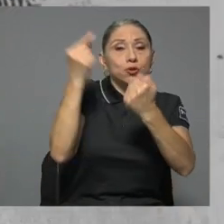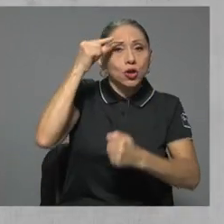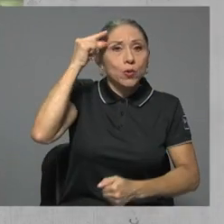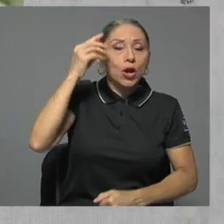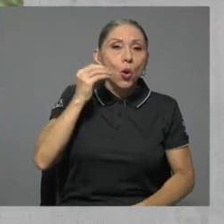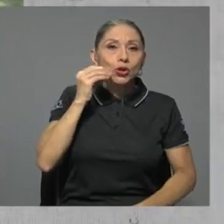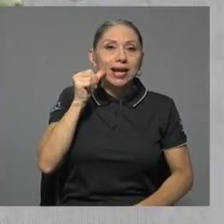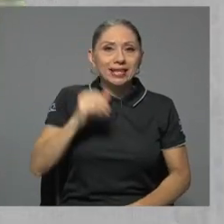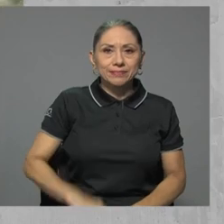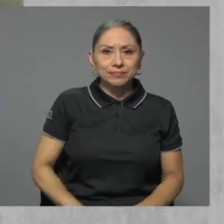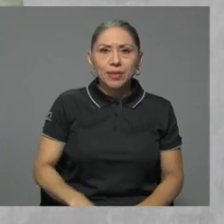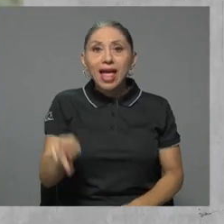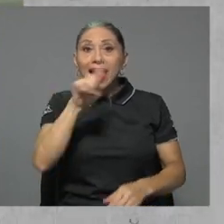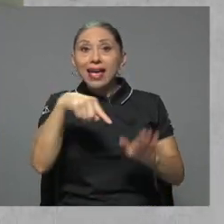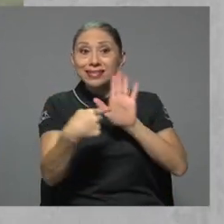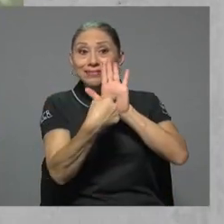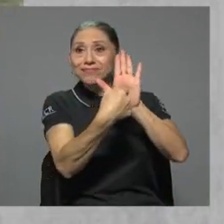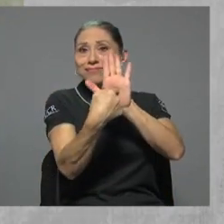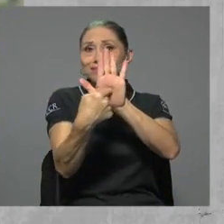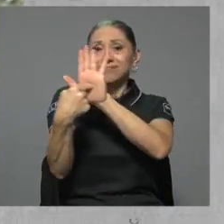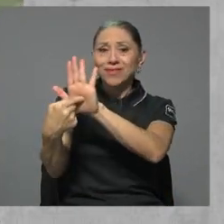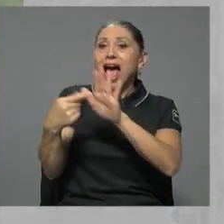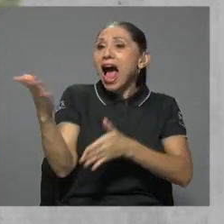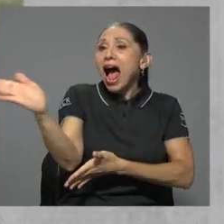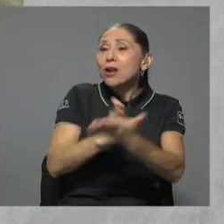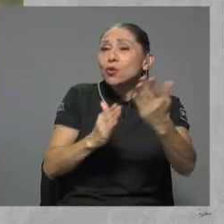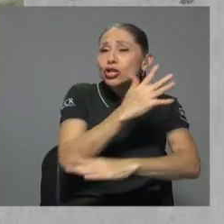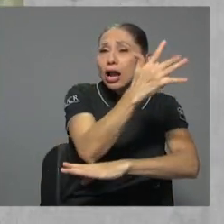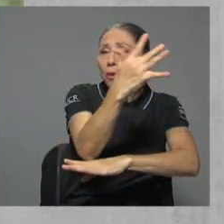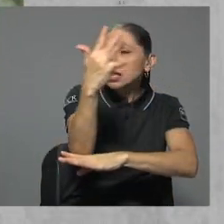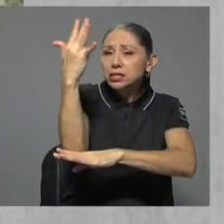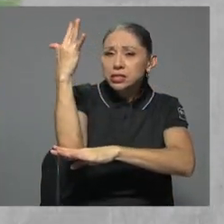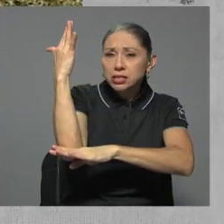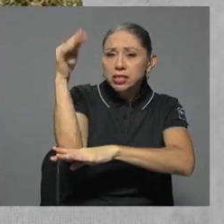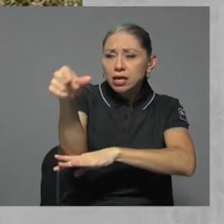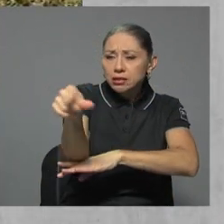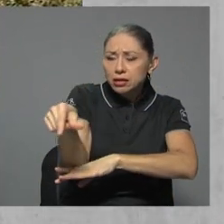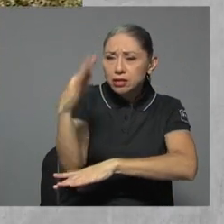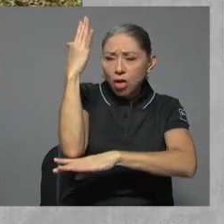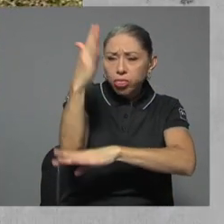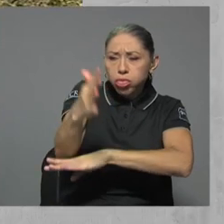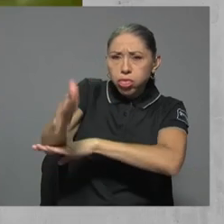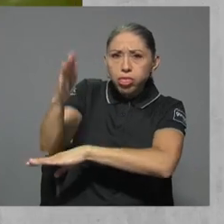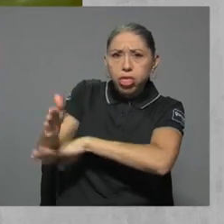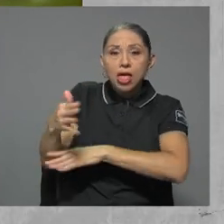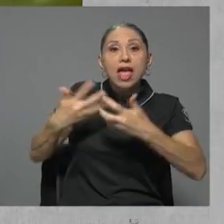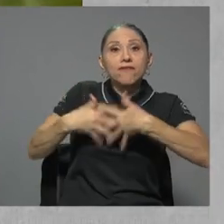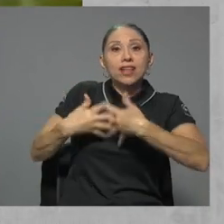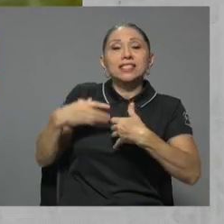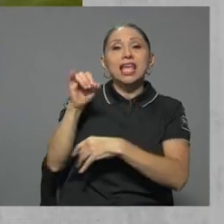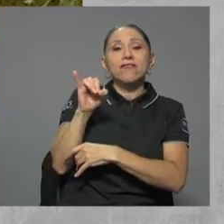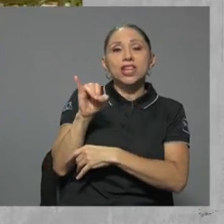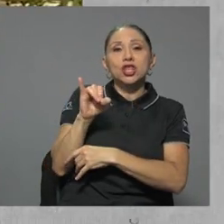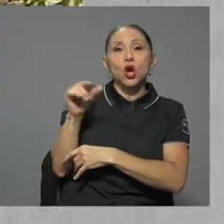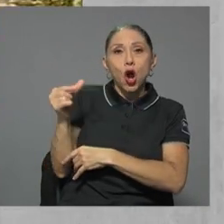Sánchez. Estas imágenes muestran cómo se talaron algunos árboles que estaban a la orilla de un riachuelo. La empresa Infinito Gold mantiene una demanda